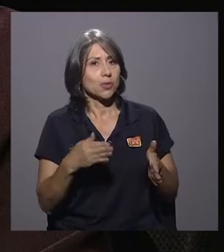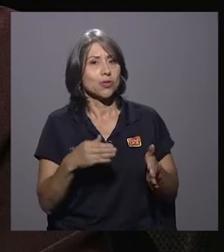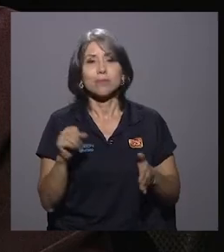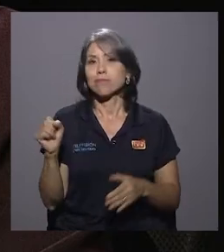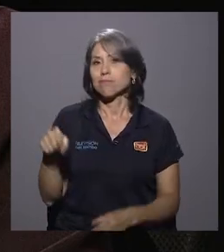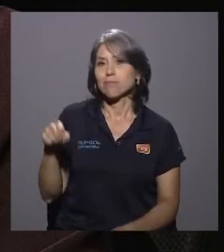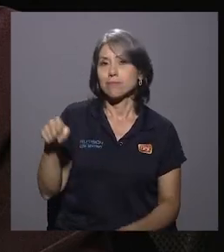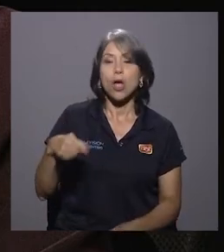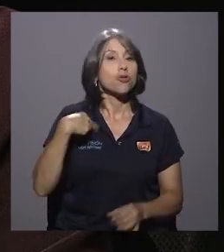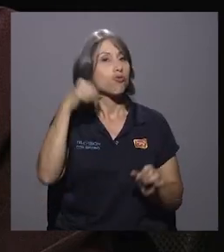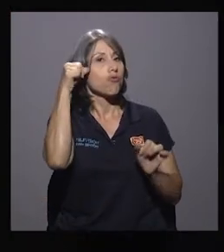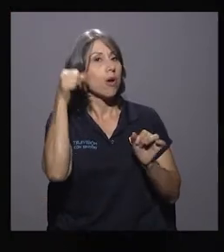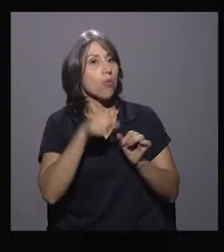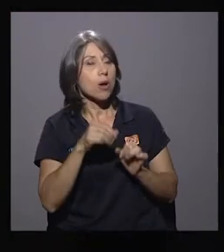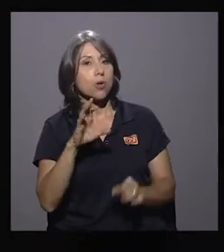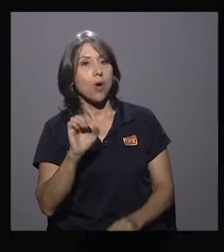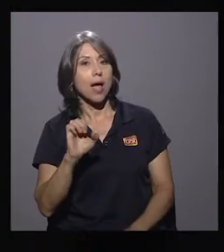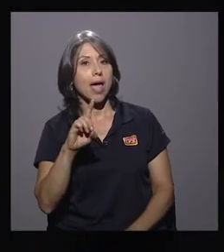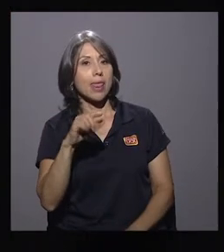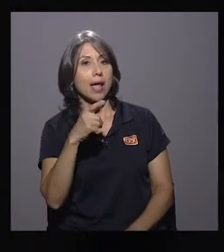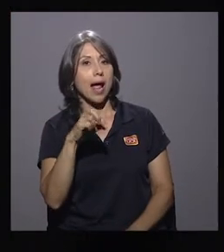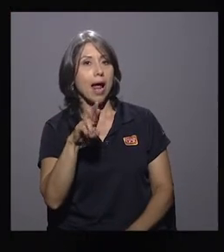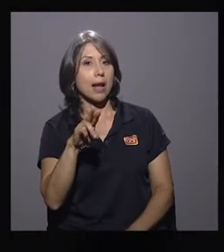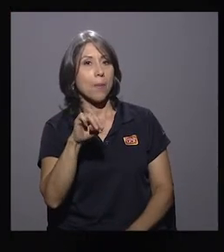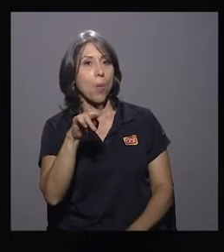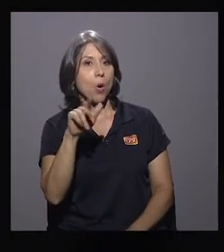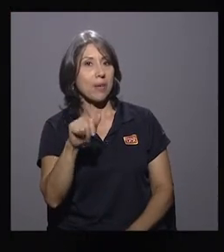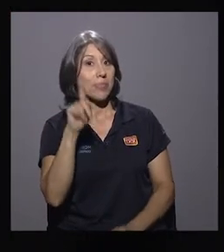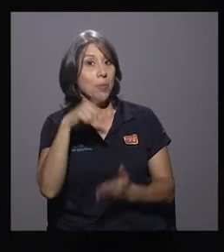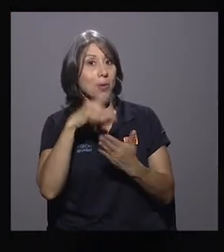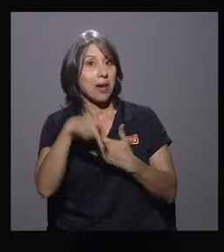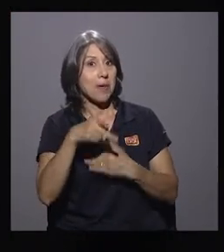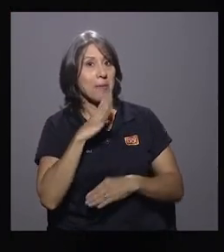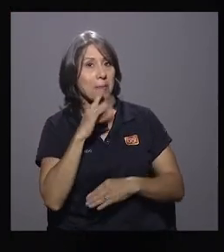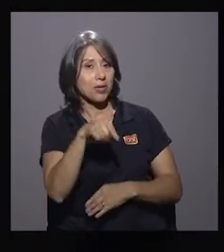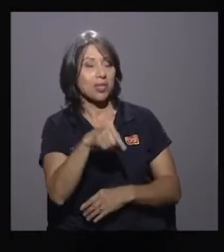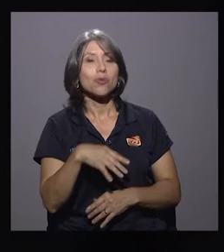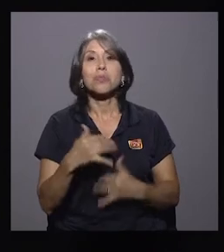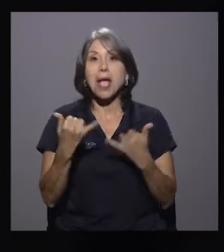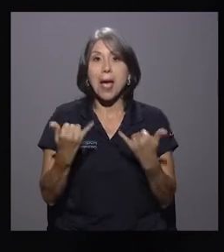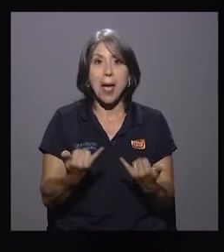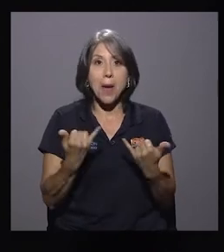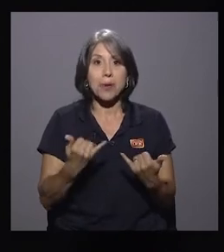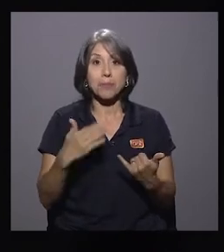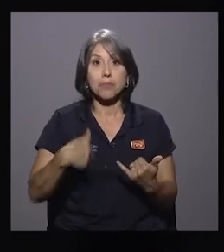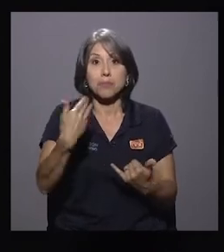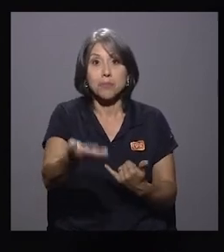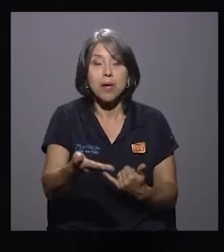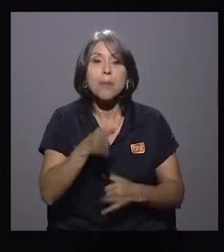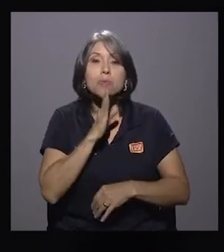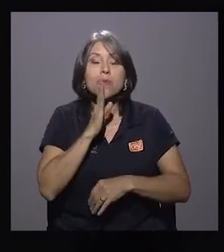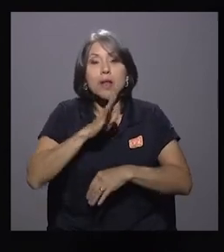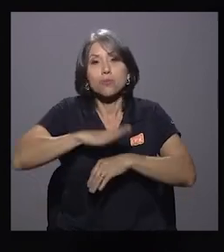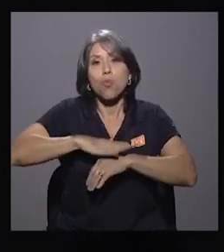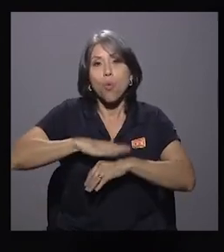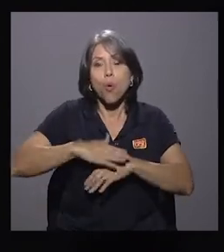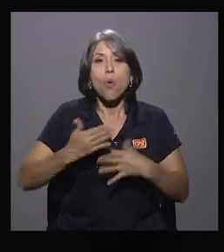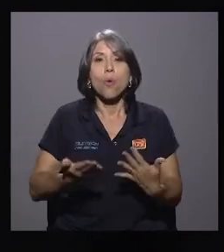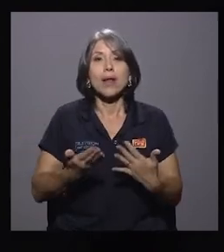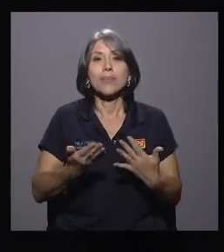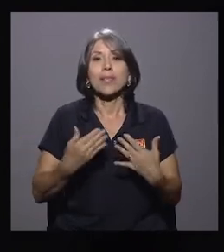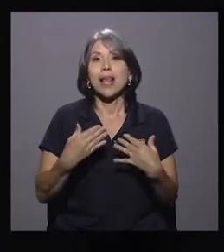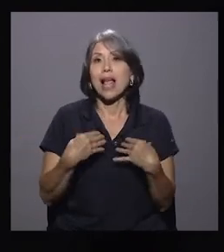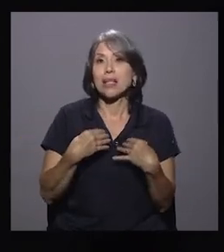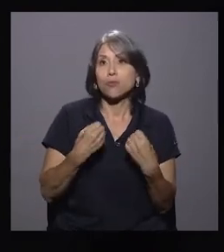don Edgar Mora, inclusive en un programa que tuvimos donde hablábamos de eso. Vamos a pasar ahora en el otro bloque donde vamos a hablar un poquito sobre la salud